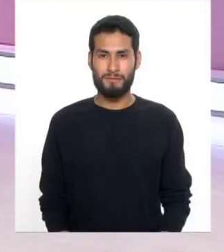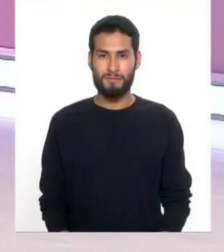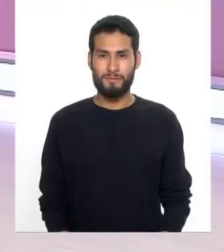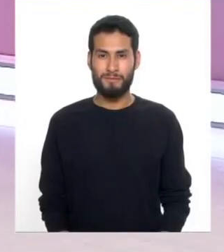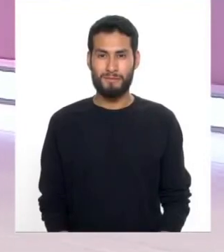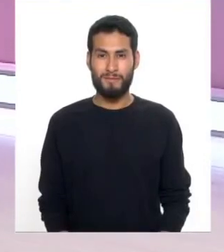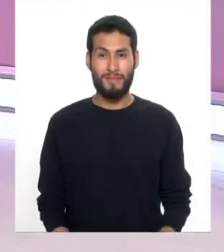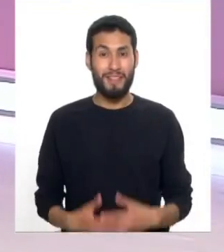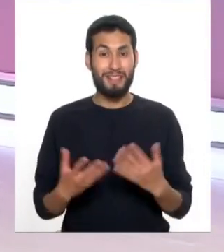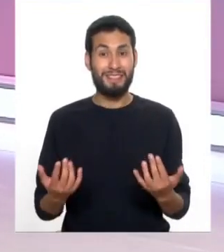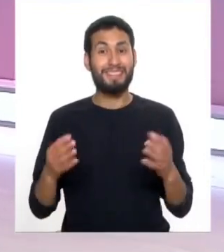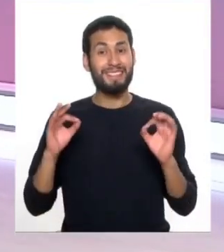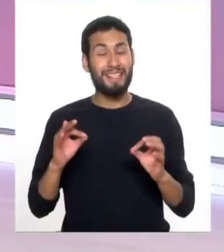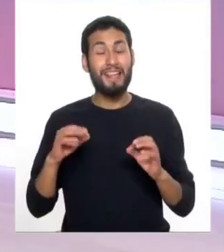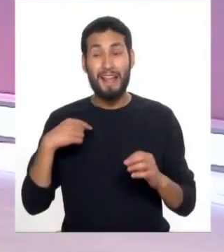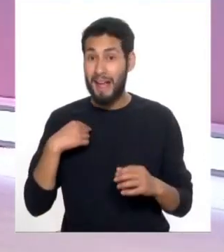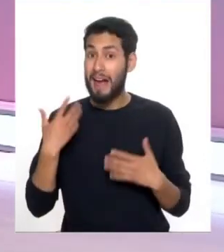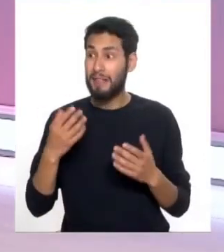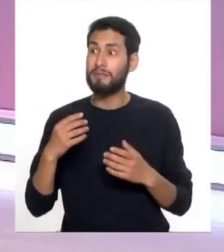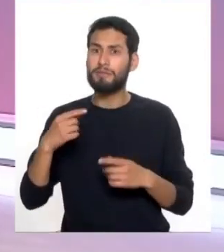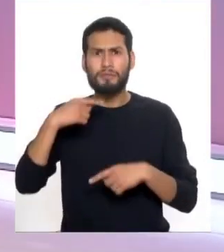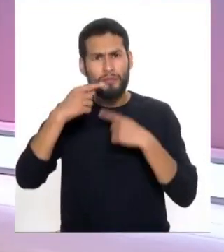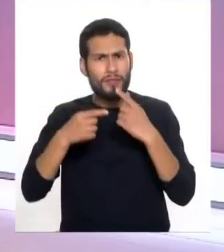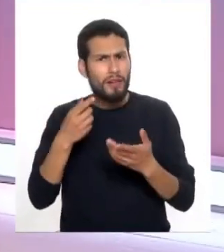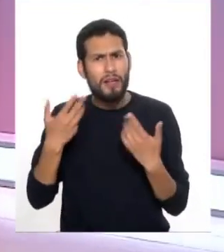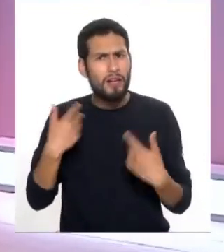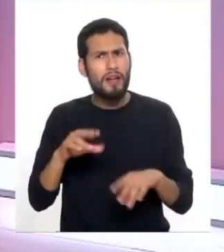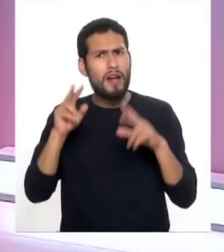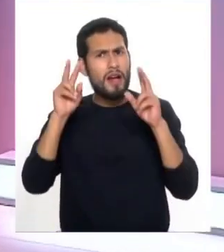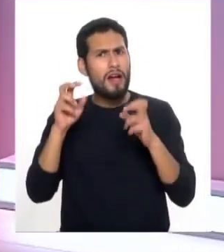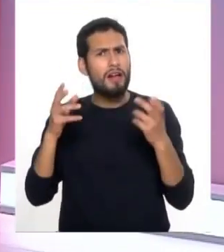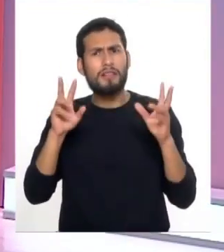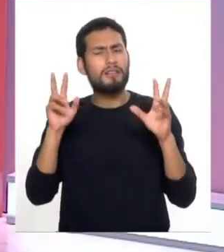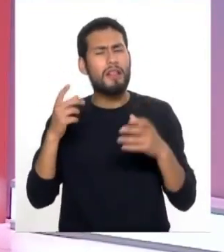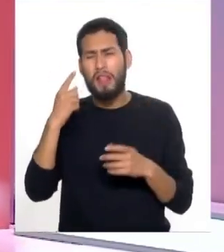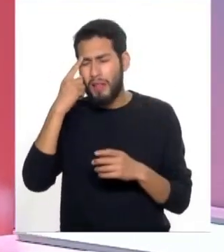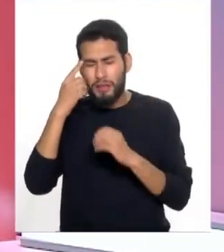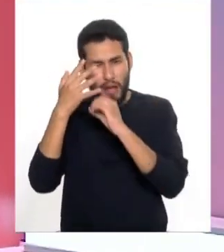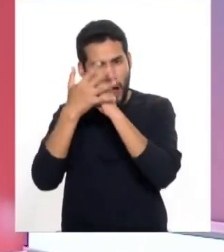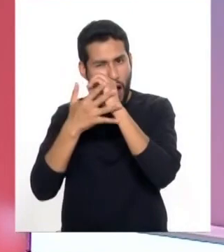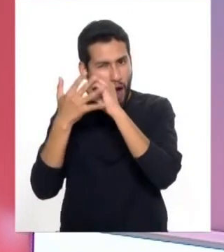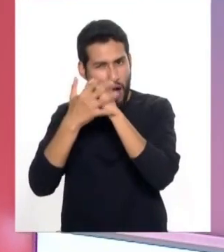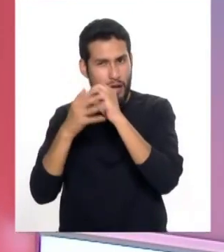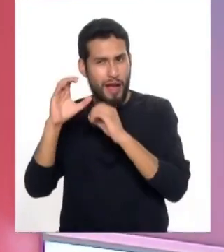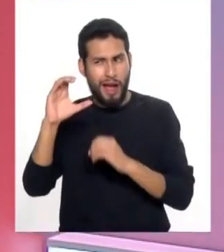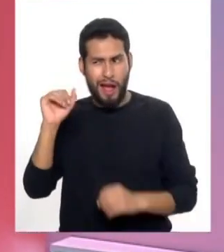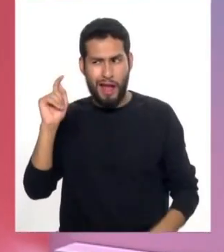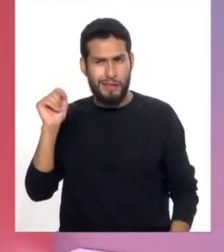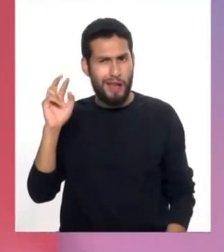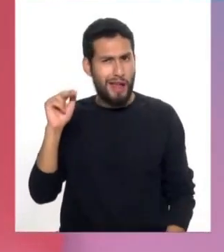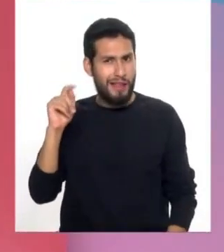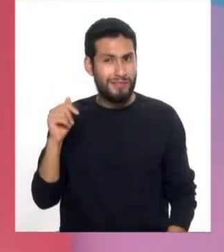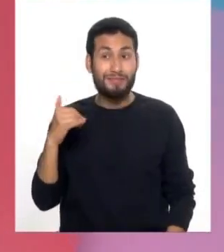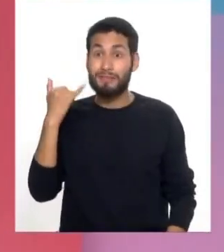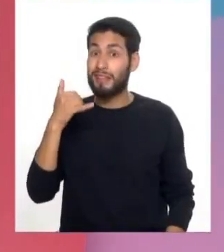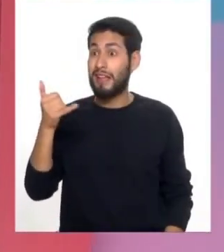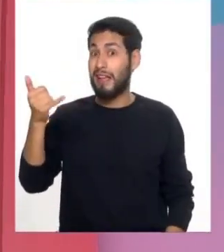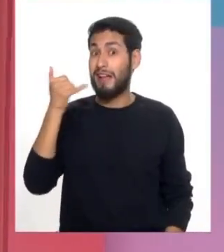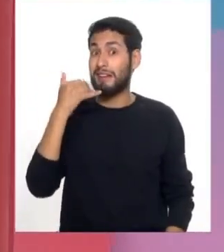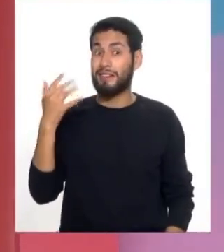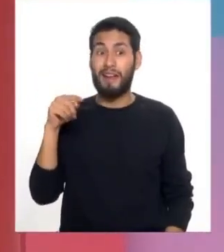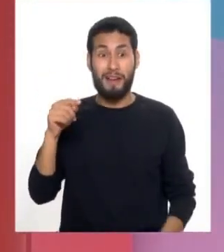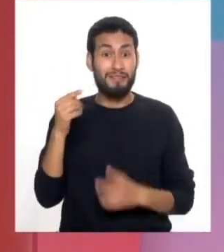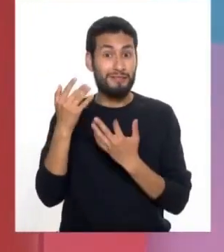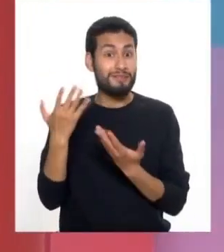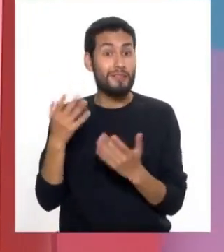Y ya estamos de regreso para seguir hablando de este gran tema, las cataratas. Y para eso ya tenemos una llamada en